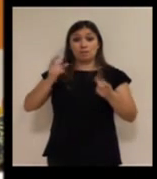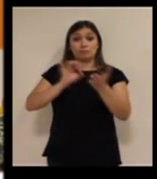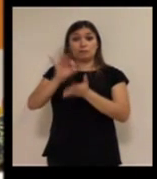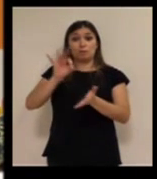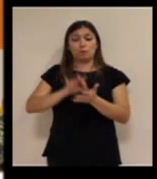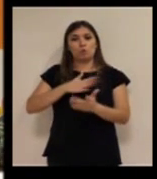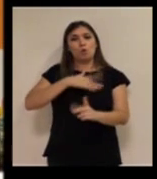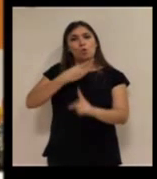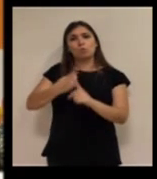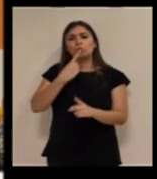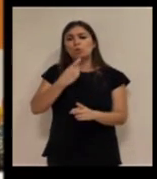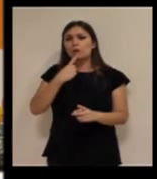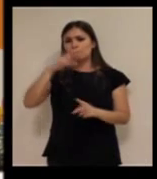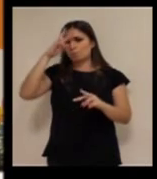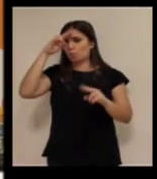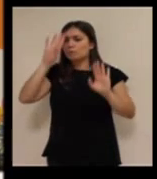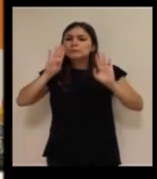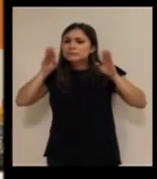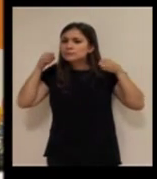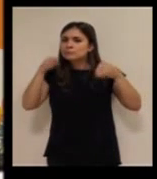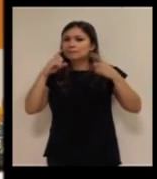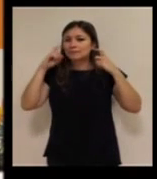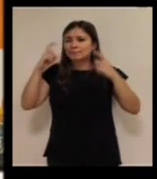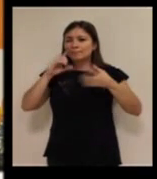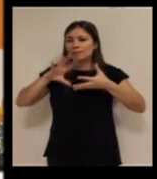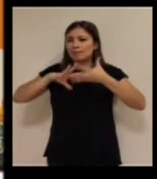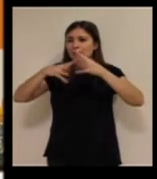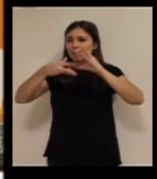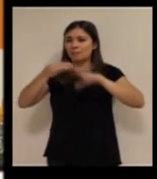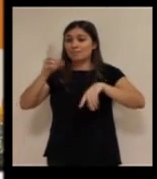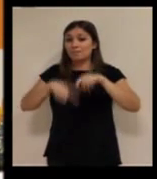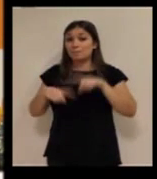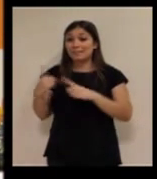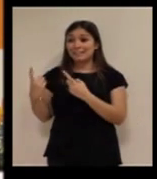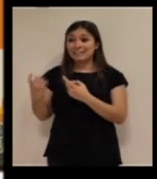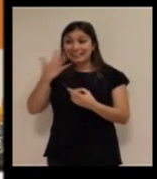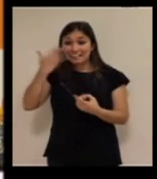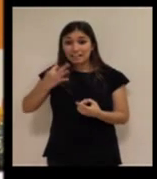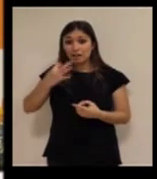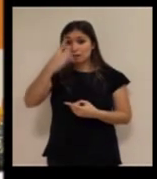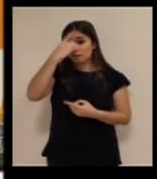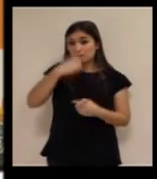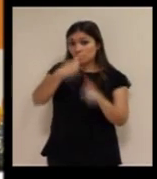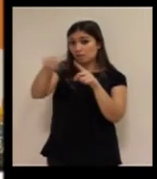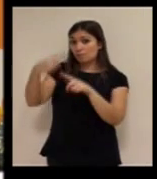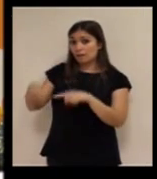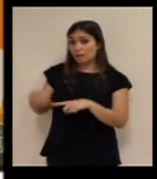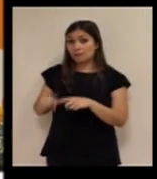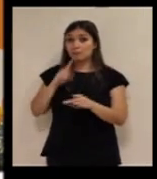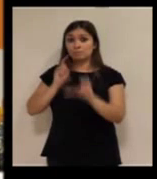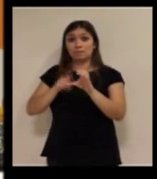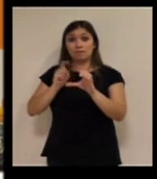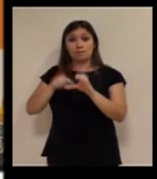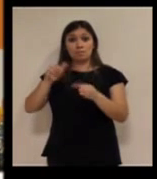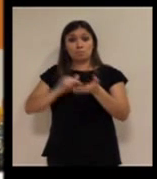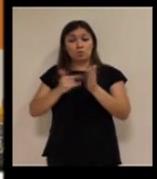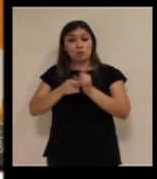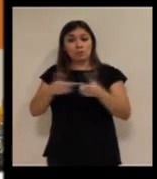preocupada por ir ajustando el servicio a las necesidades de los diferentes perfiles que se han ido sumando al proyecto.